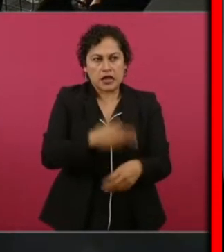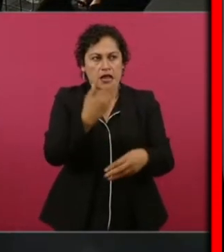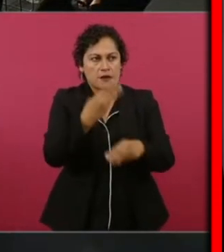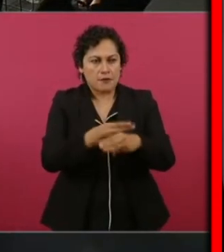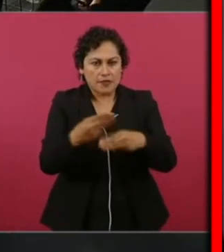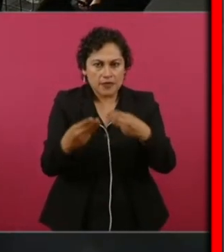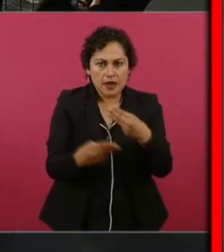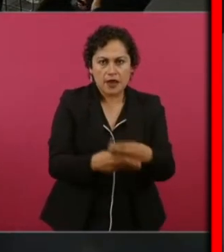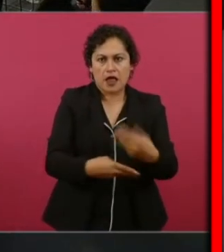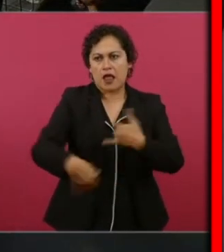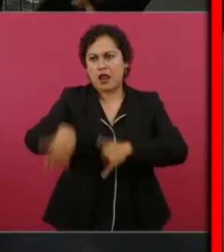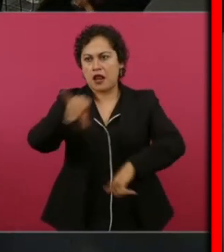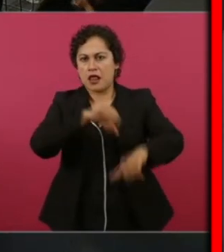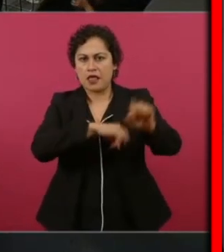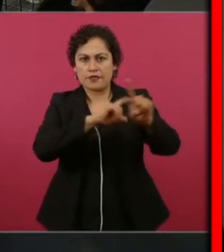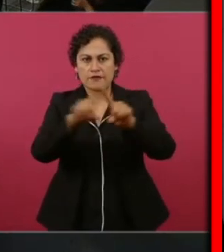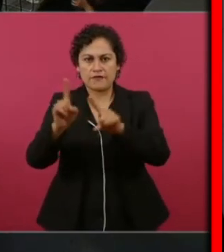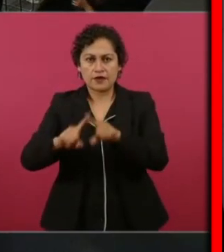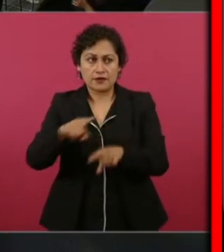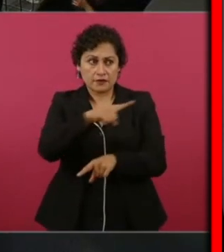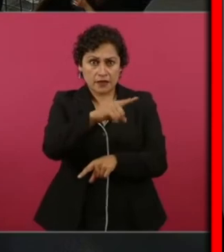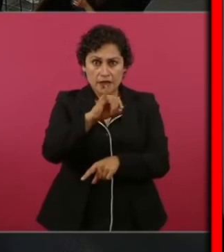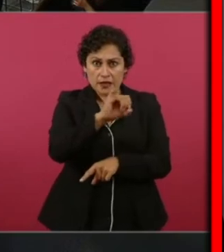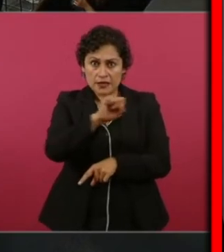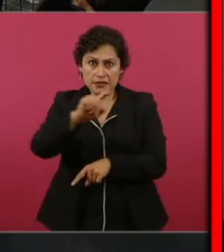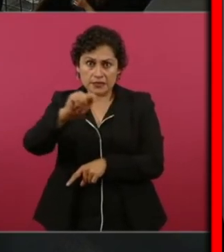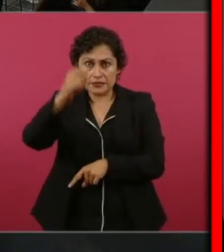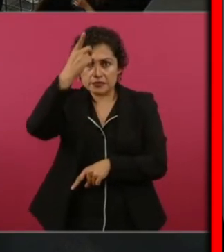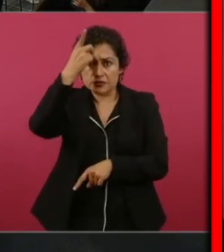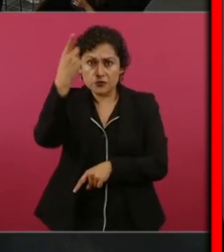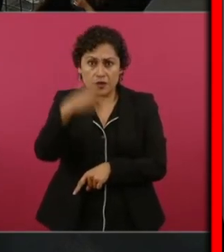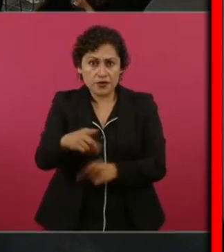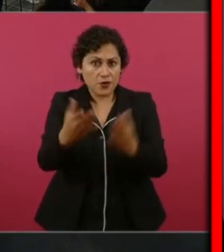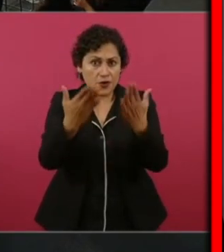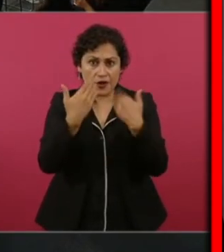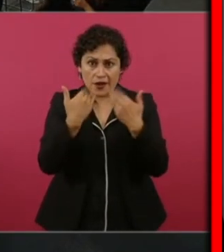laboratorios todo privatizado bueno,